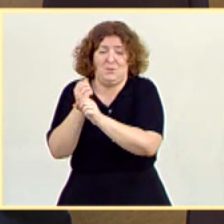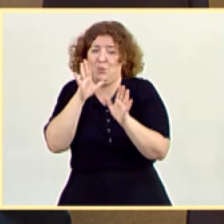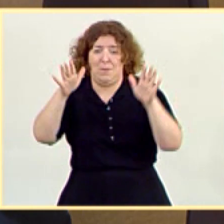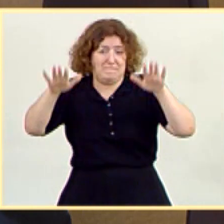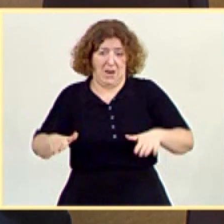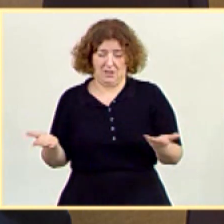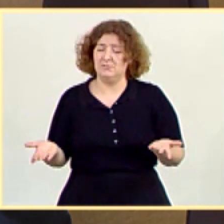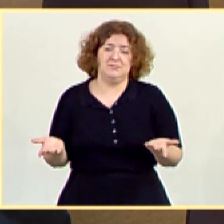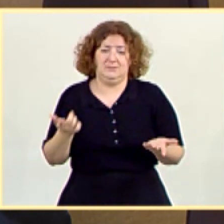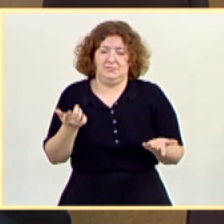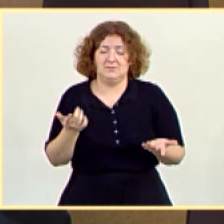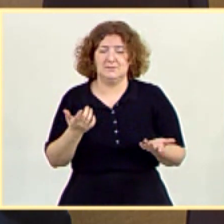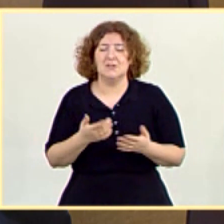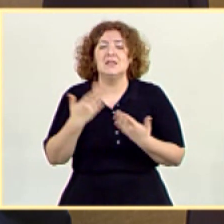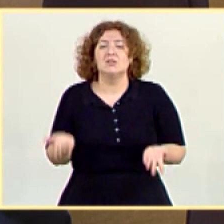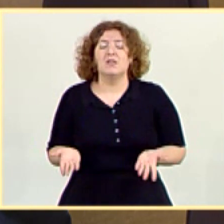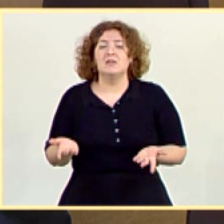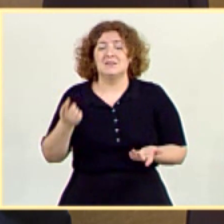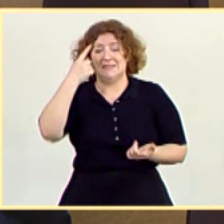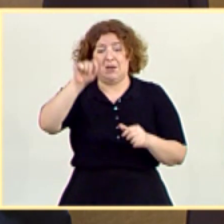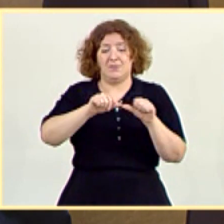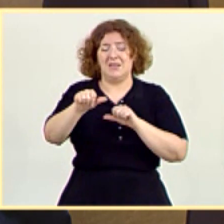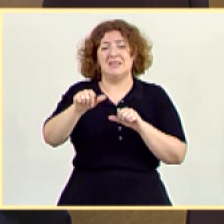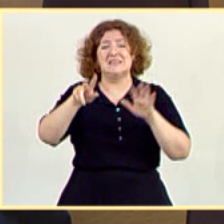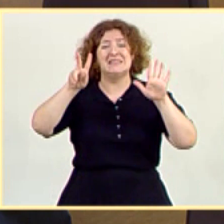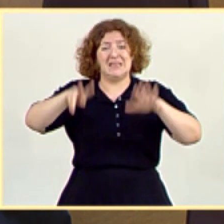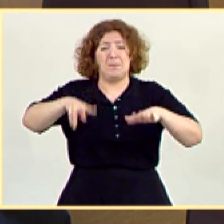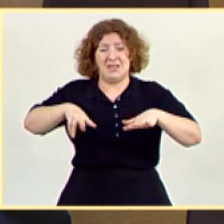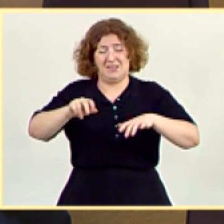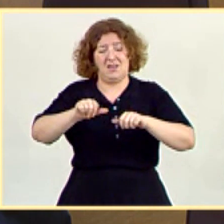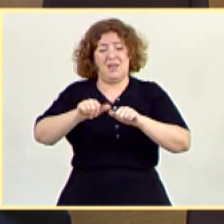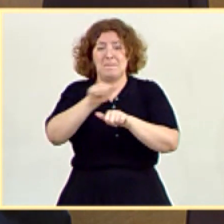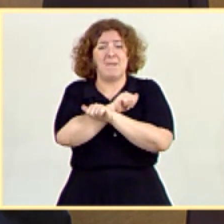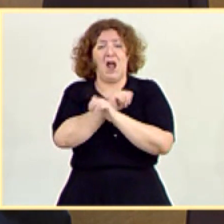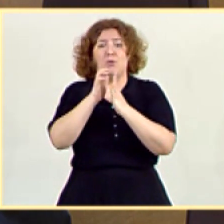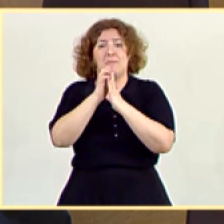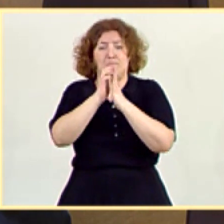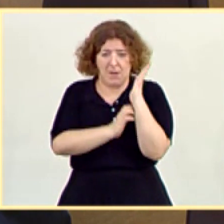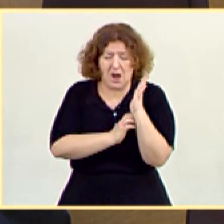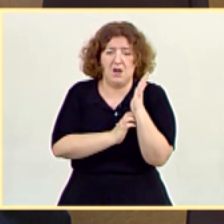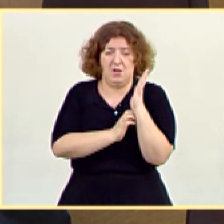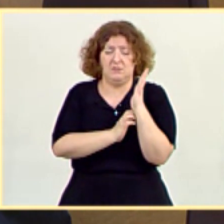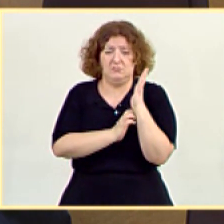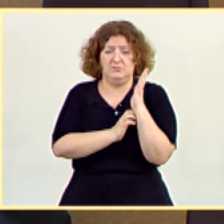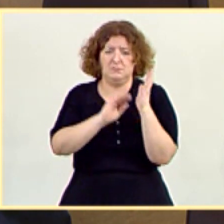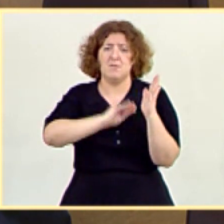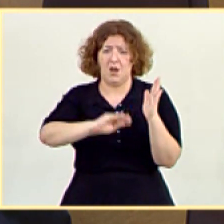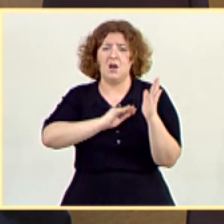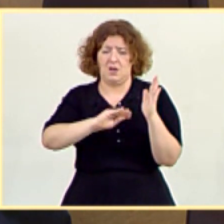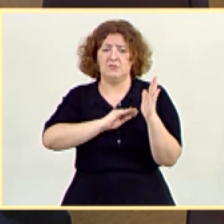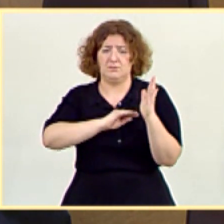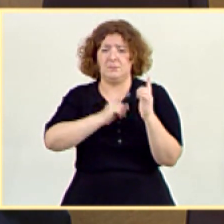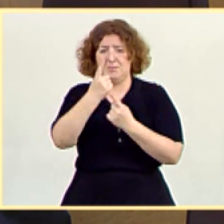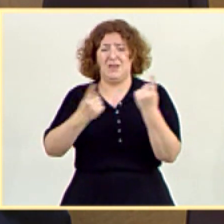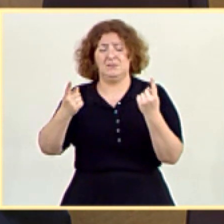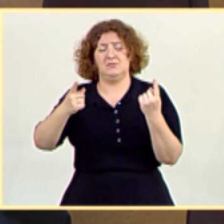real. Y no solo eso, también sabe que a partir del séptimo mes la prestación de desempleo baja considerablemente para muchas de